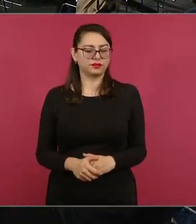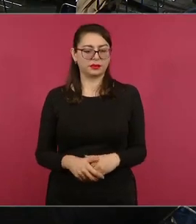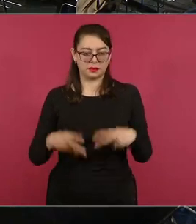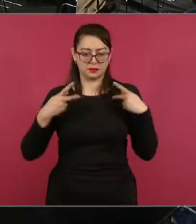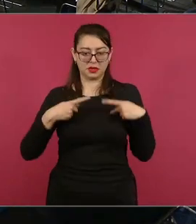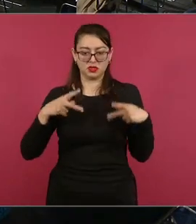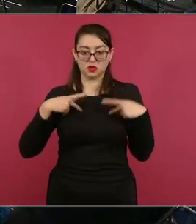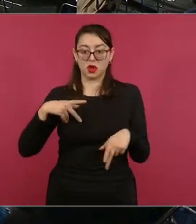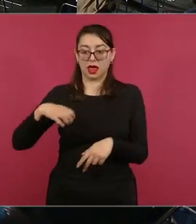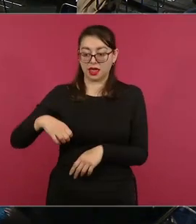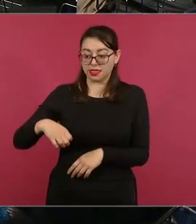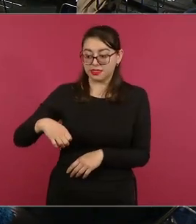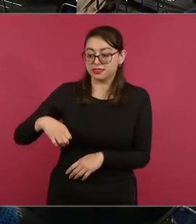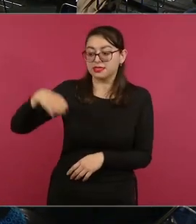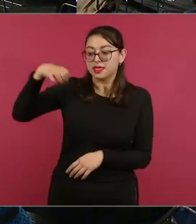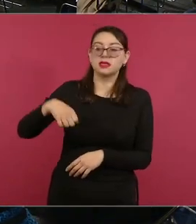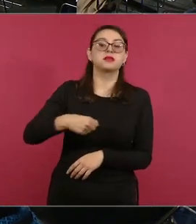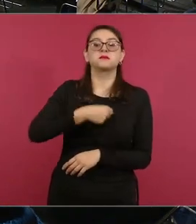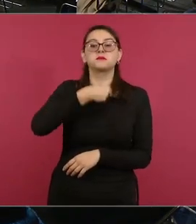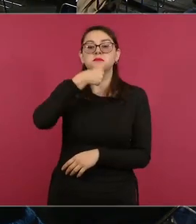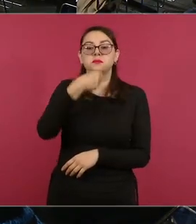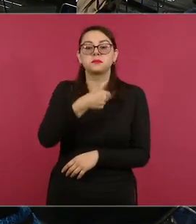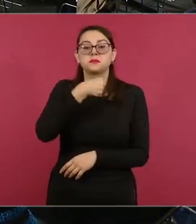cómo van a apoyar